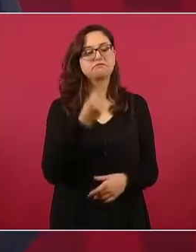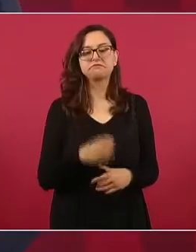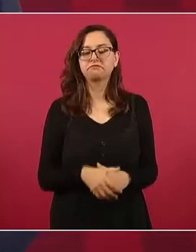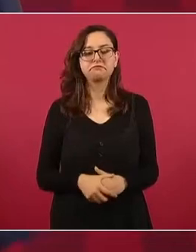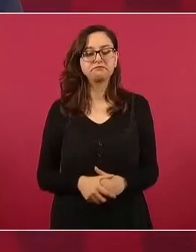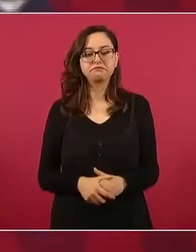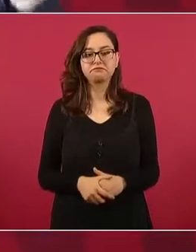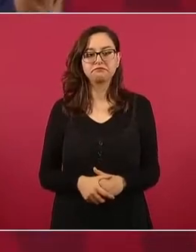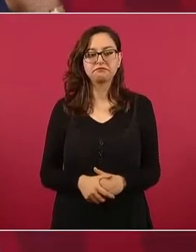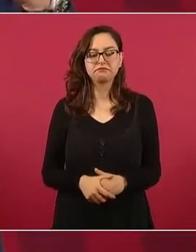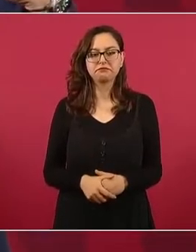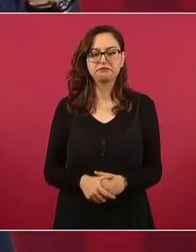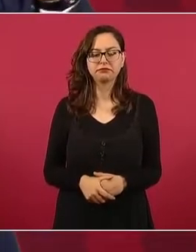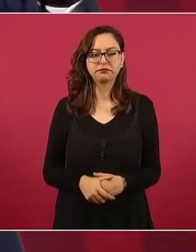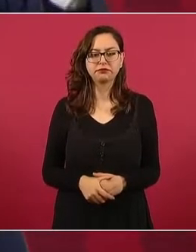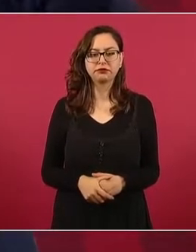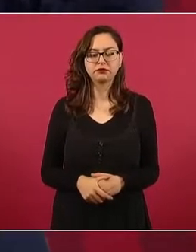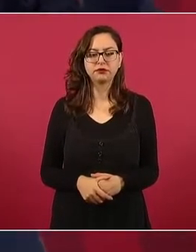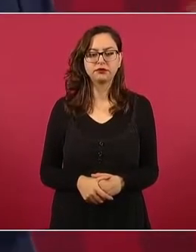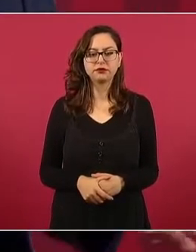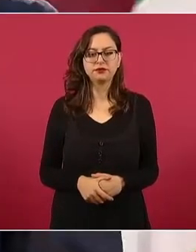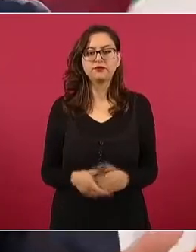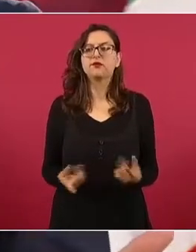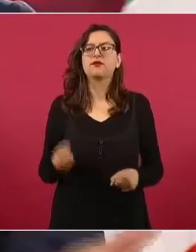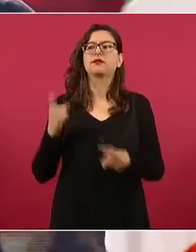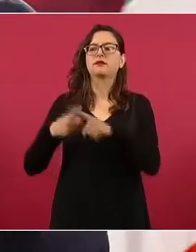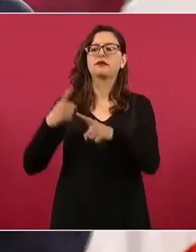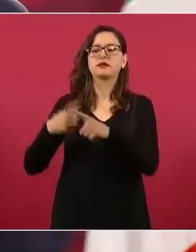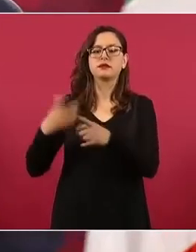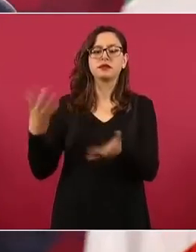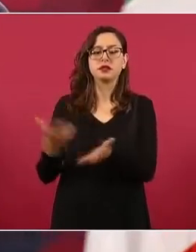Y si me preguntan quién ganó,